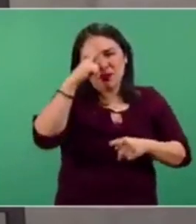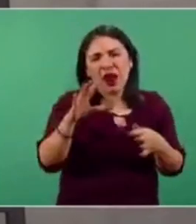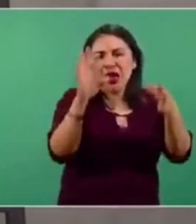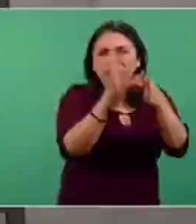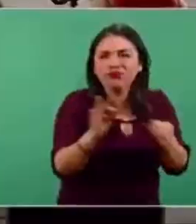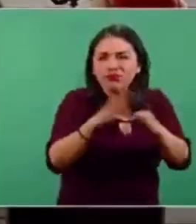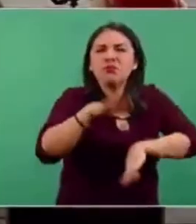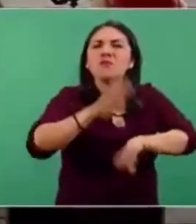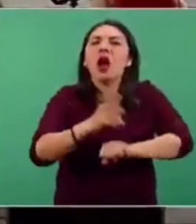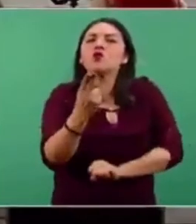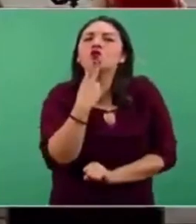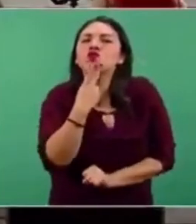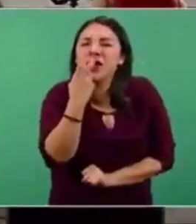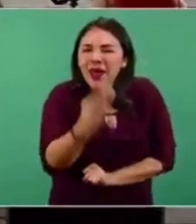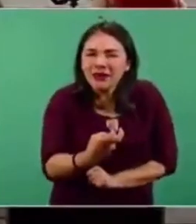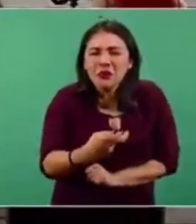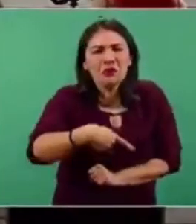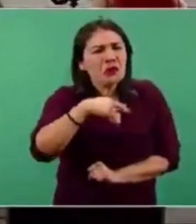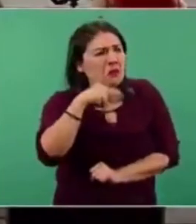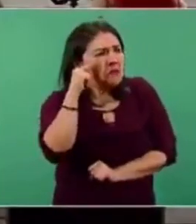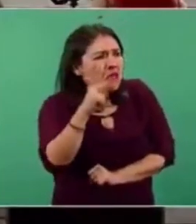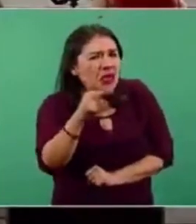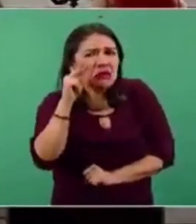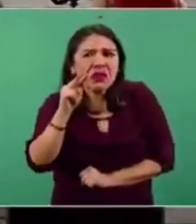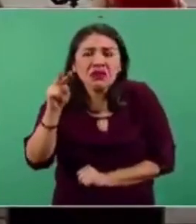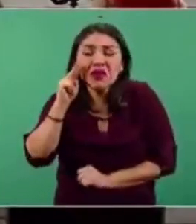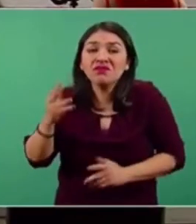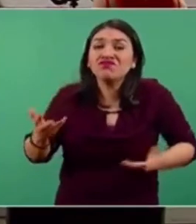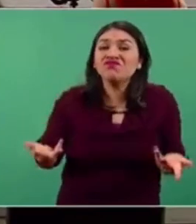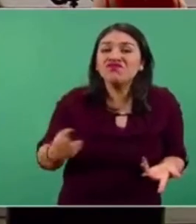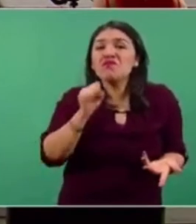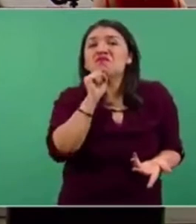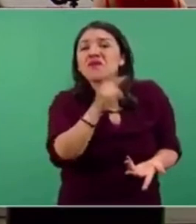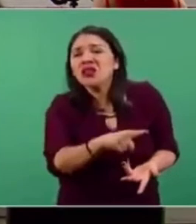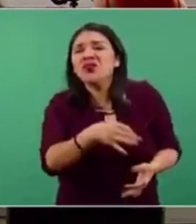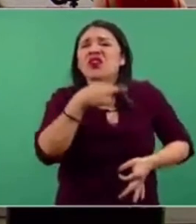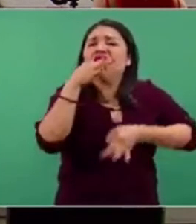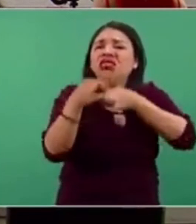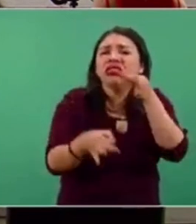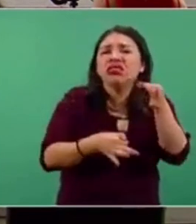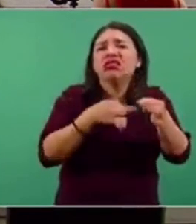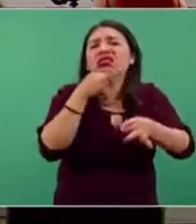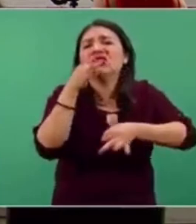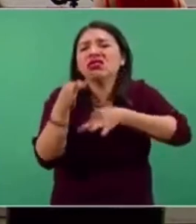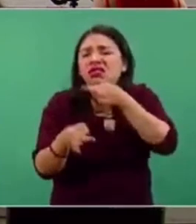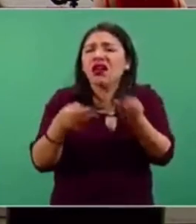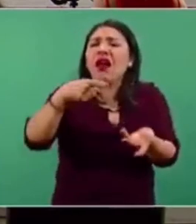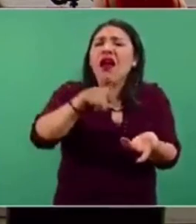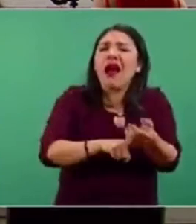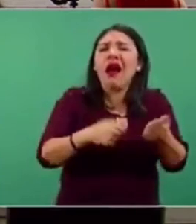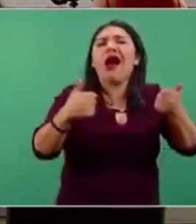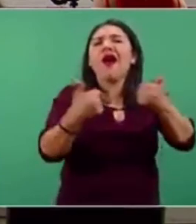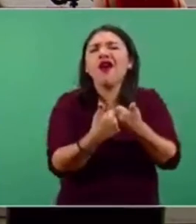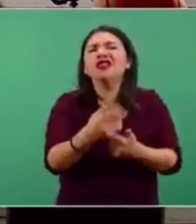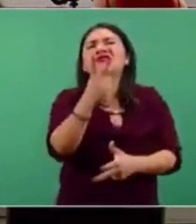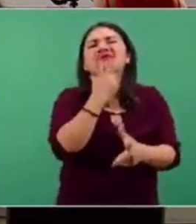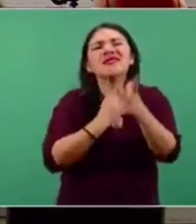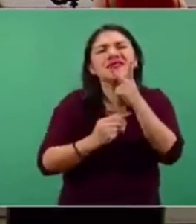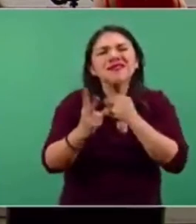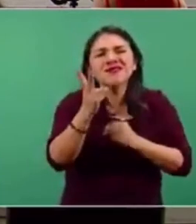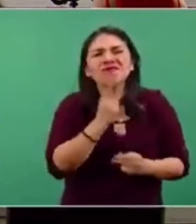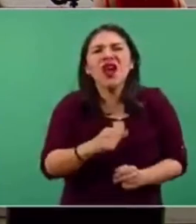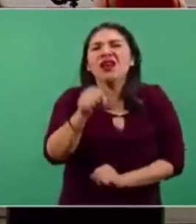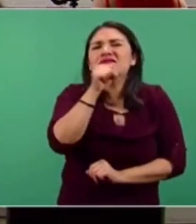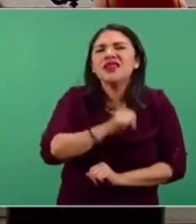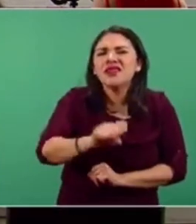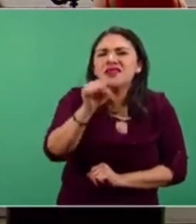que le puede ser útil. Y lo que vemos es este tipo de notas que están basadas en el chisme, en la